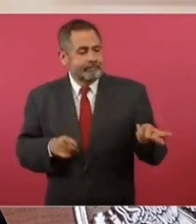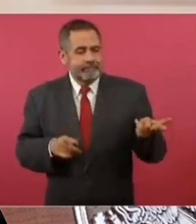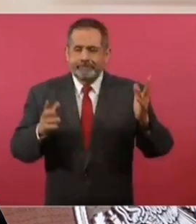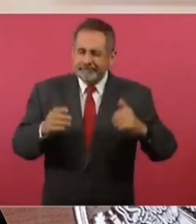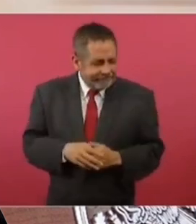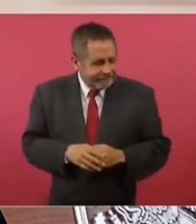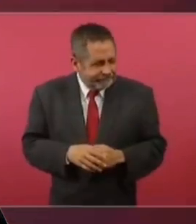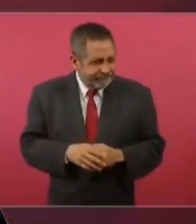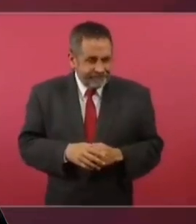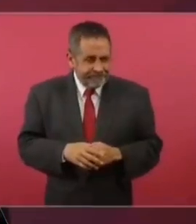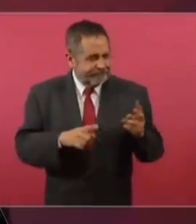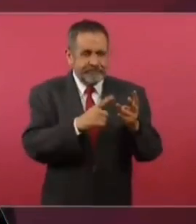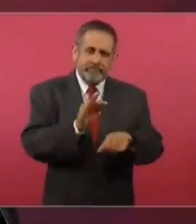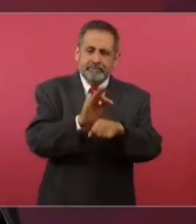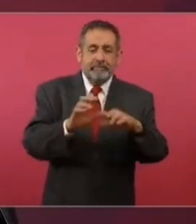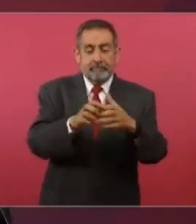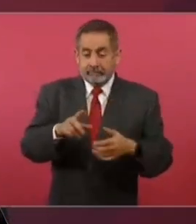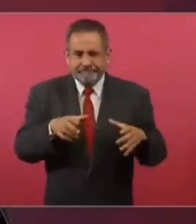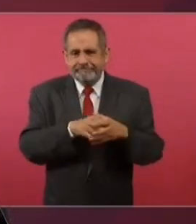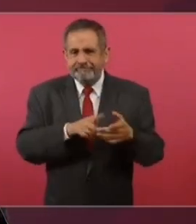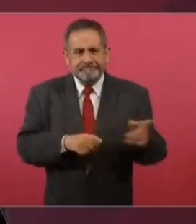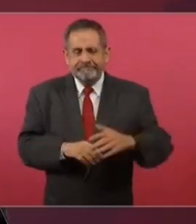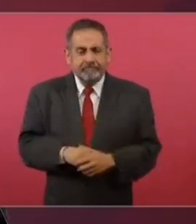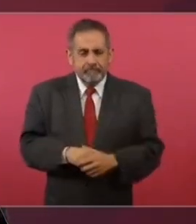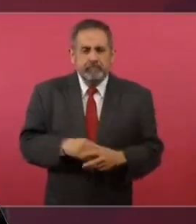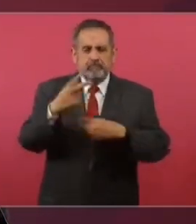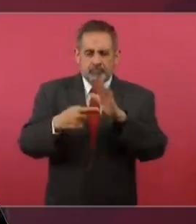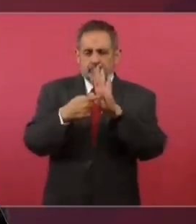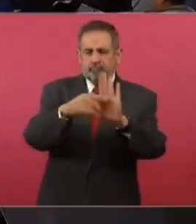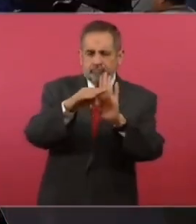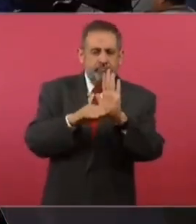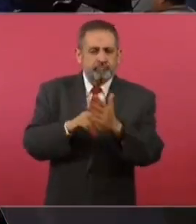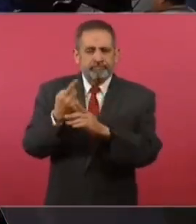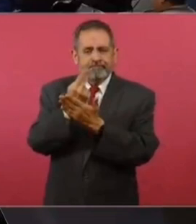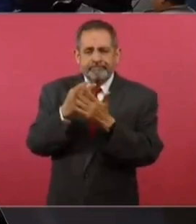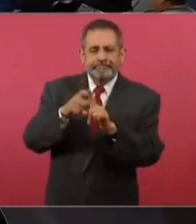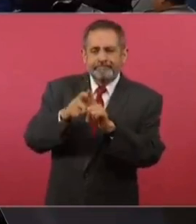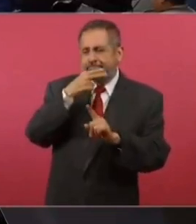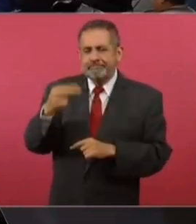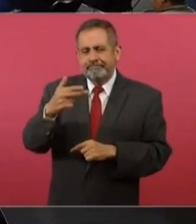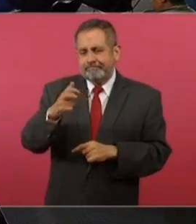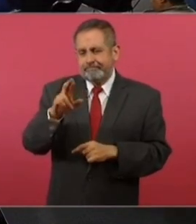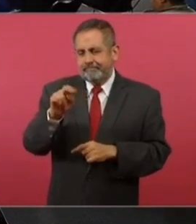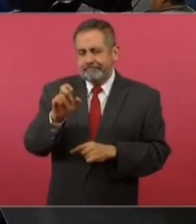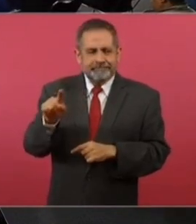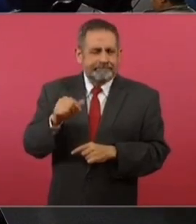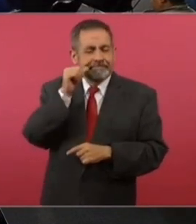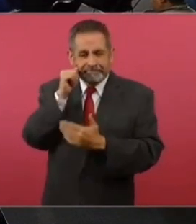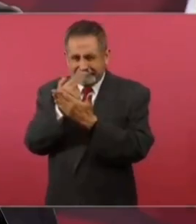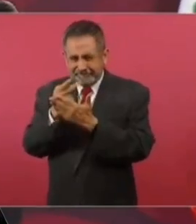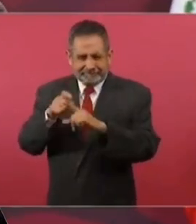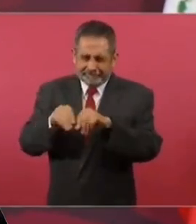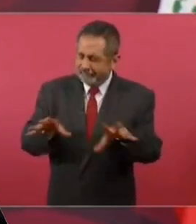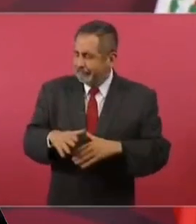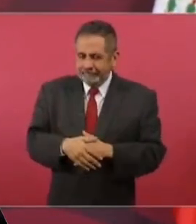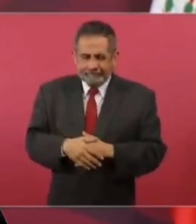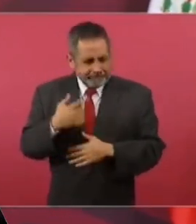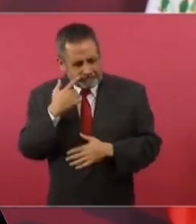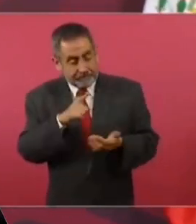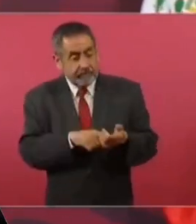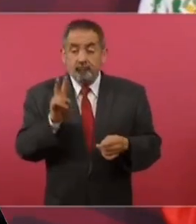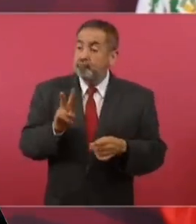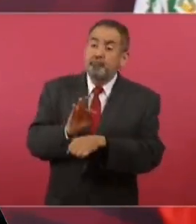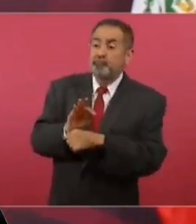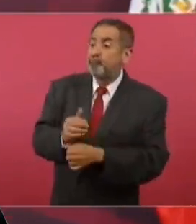resulta que están a favor de los pobres. Les voy a mostrar una caricatura de Hernández. ¡Producción! Para que vean la pobreza